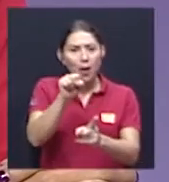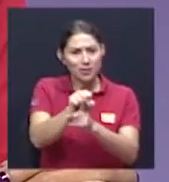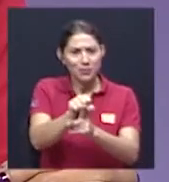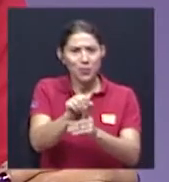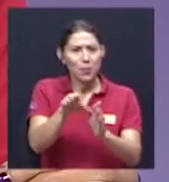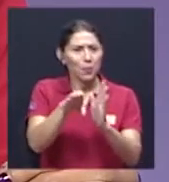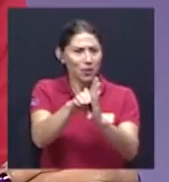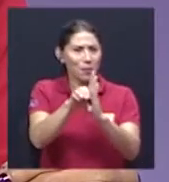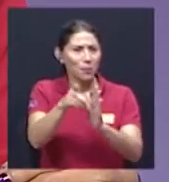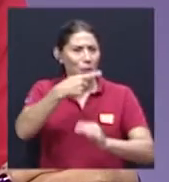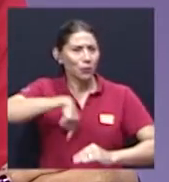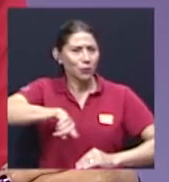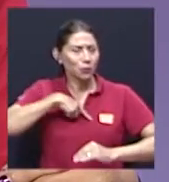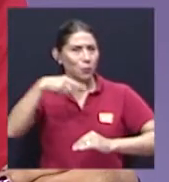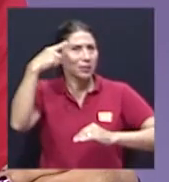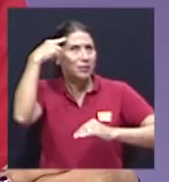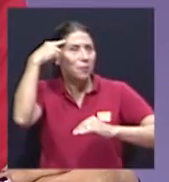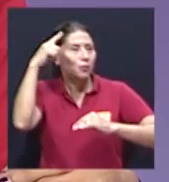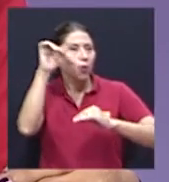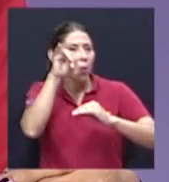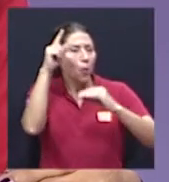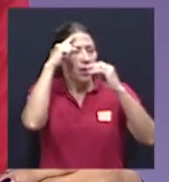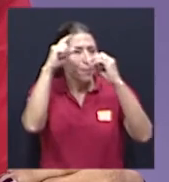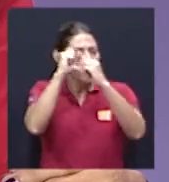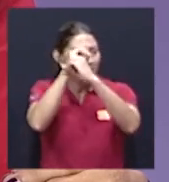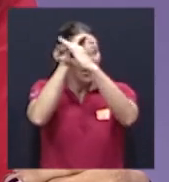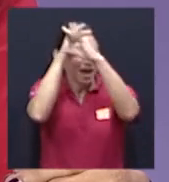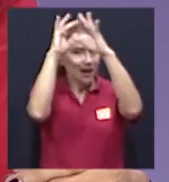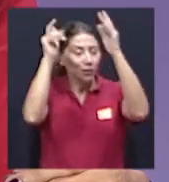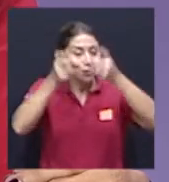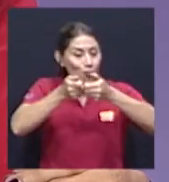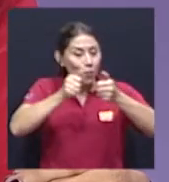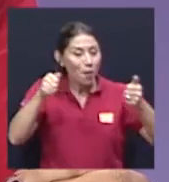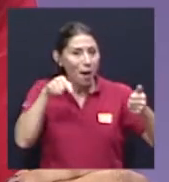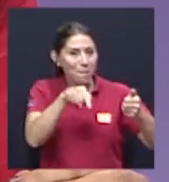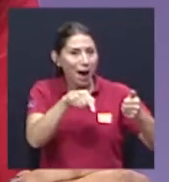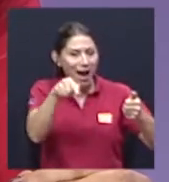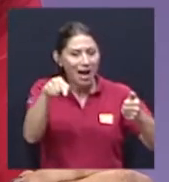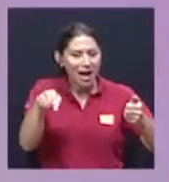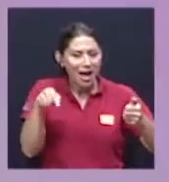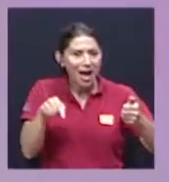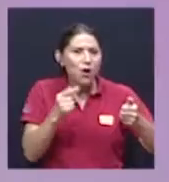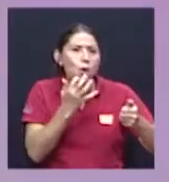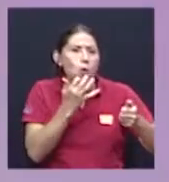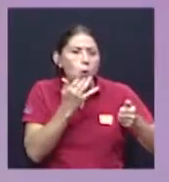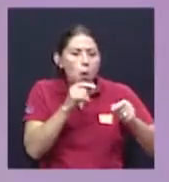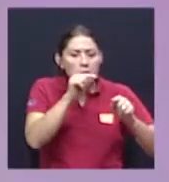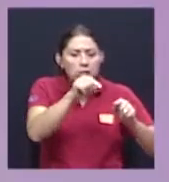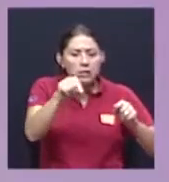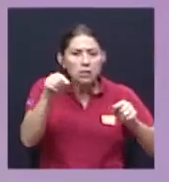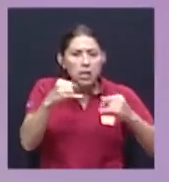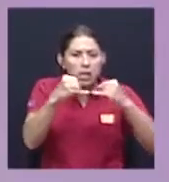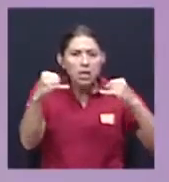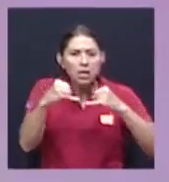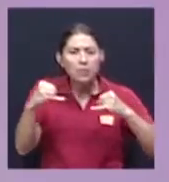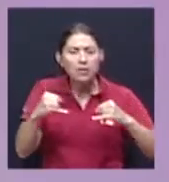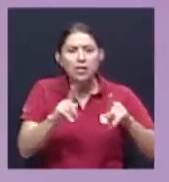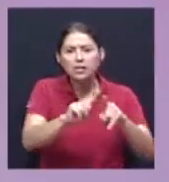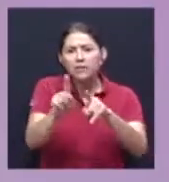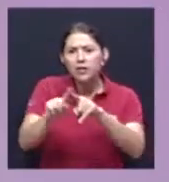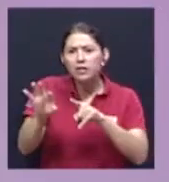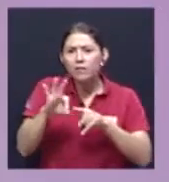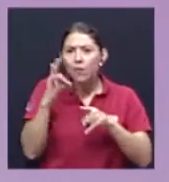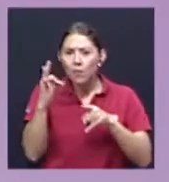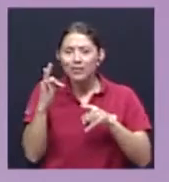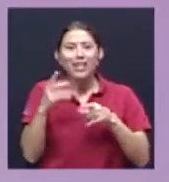la figura de esta en mapa, ¿verdad?, cómo es que cambian los colores, las formas, las fronteras o los límites entre un